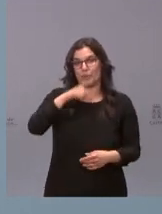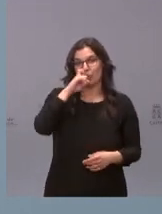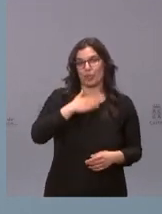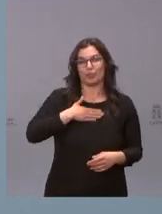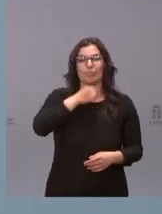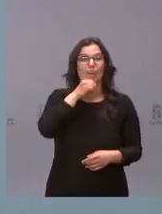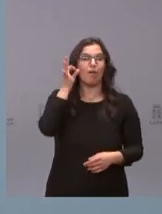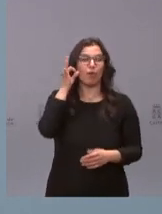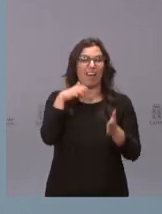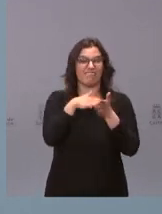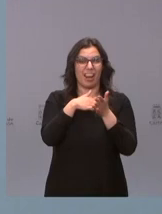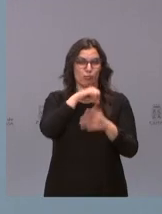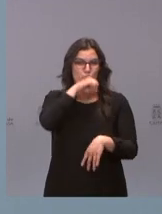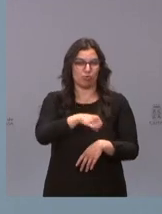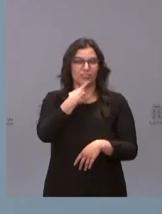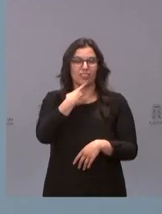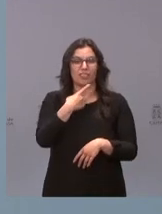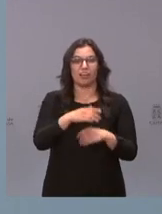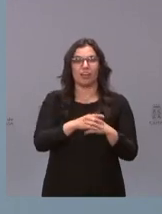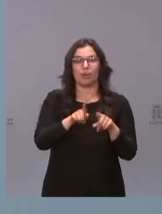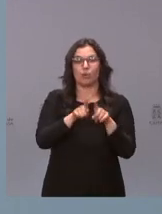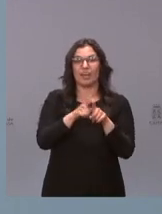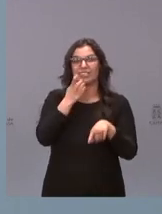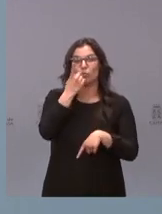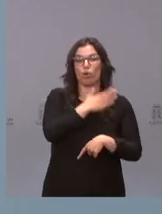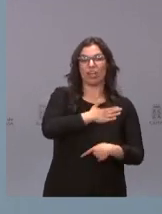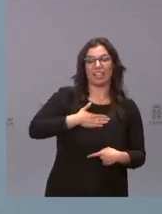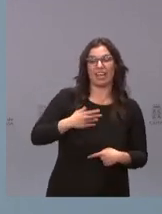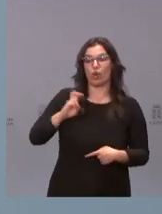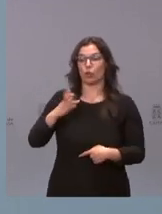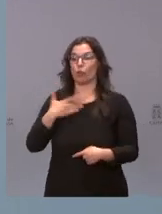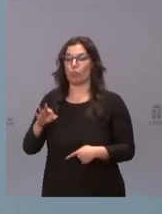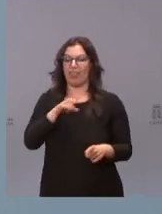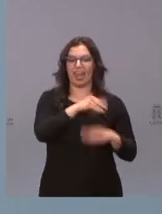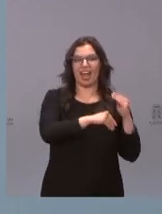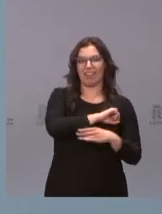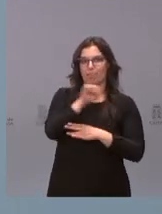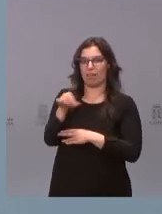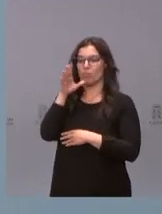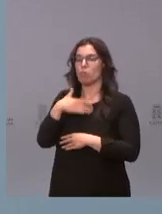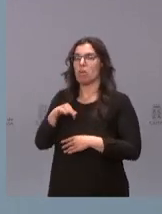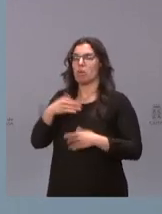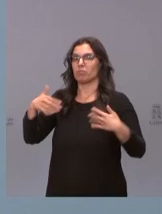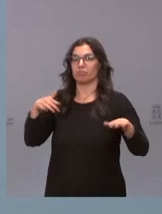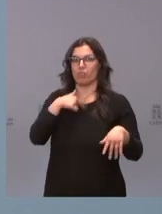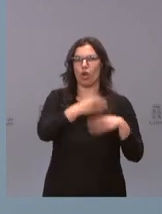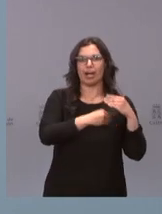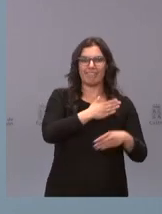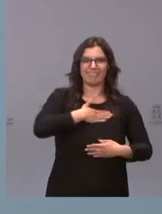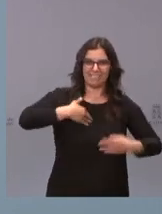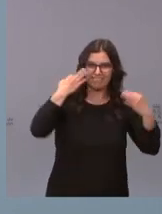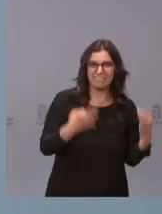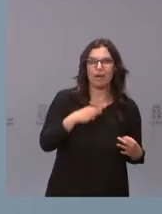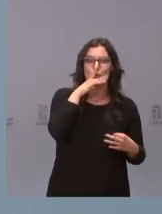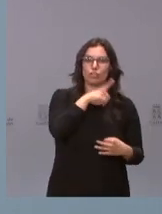era muy refranera decía que hace más el que quiere que el que puede y en este caso el que ha querido es el presidente Mañueco